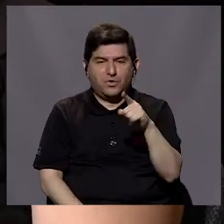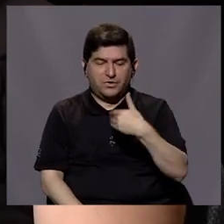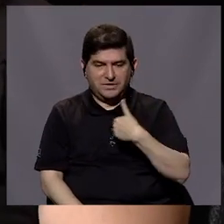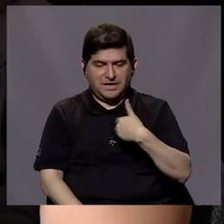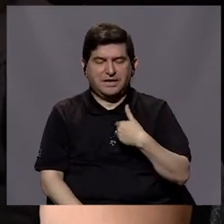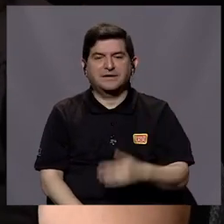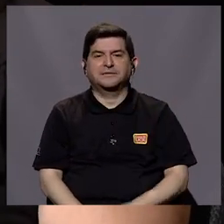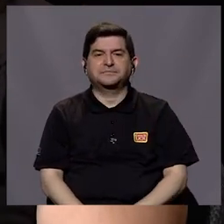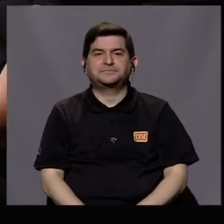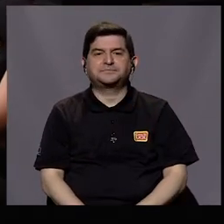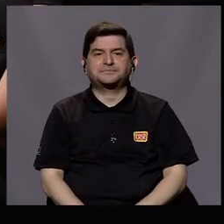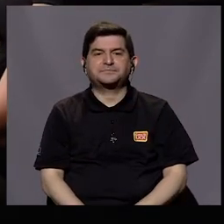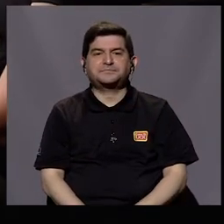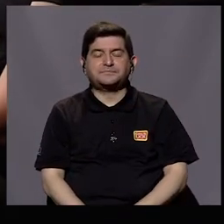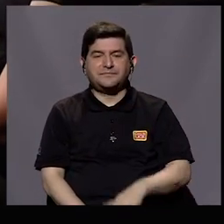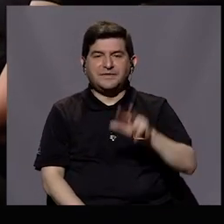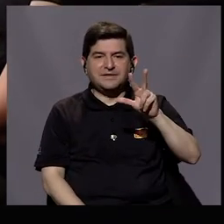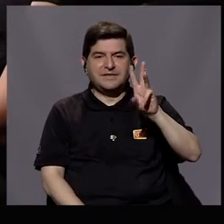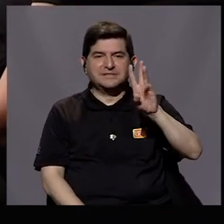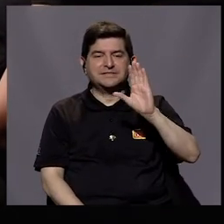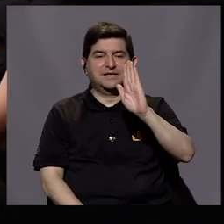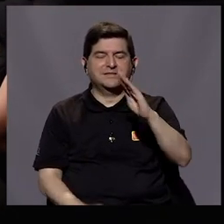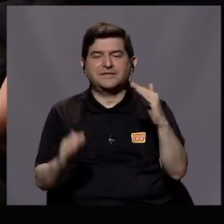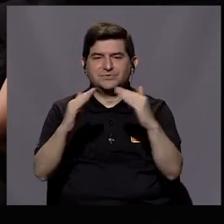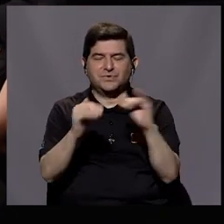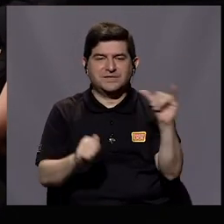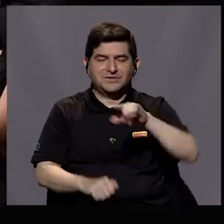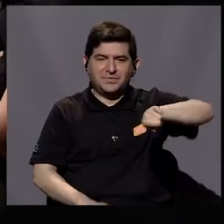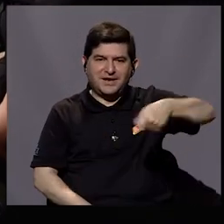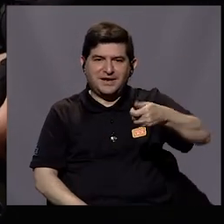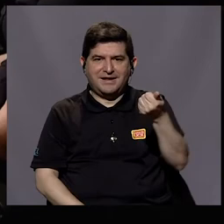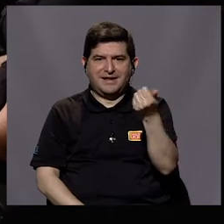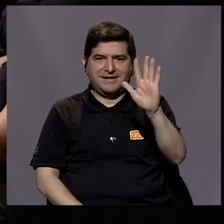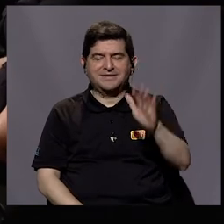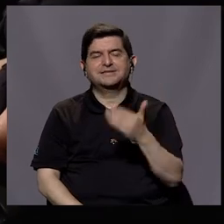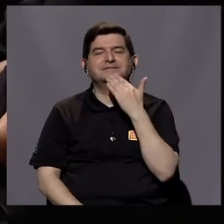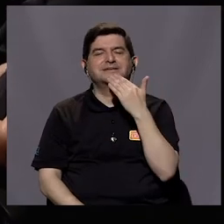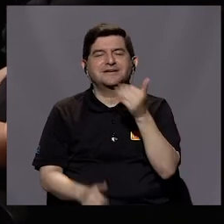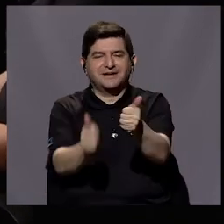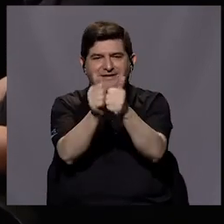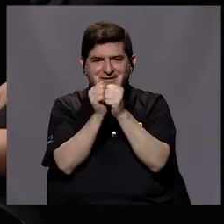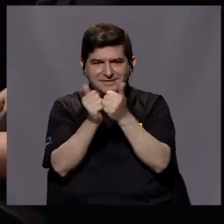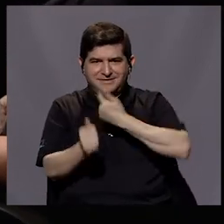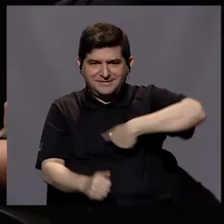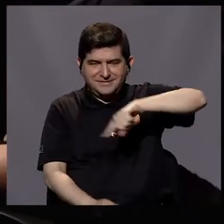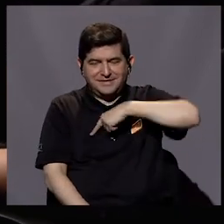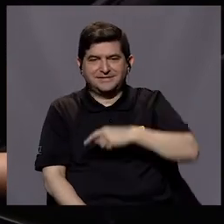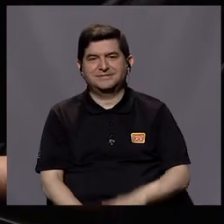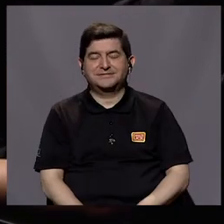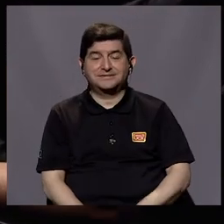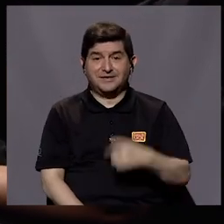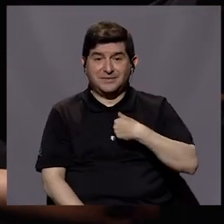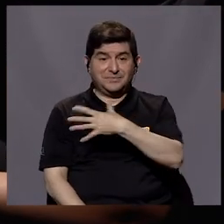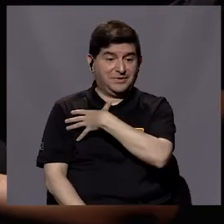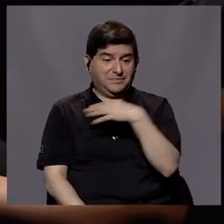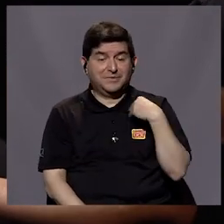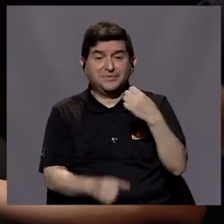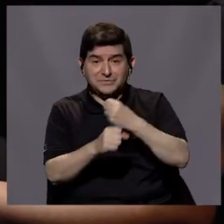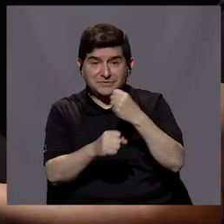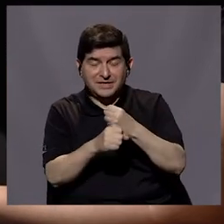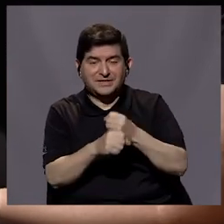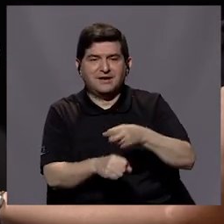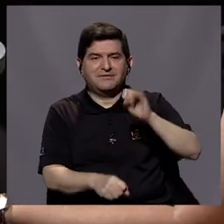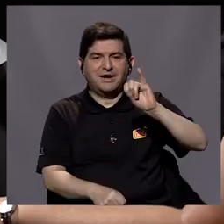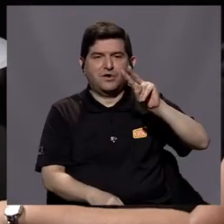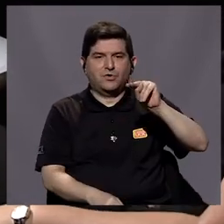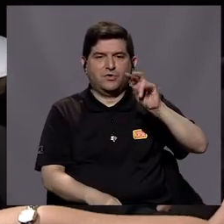pronóstico tiene para el futuro doña Carolina 360 su casa y el canal 15 también muchas gracias de verdad por acompañarnos me ha encantado el trabajo que hace el